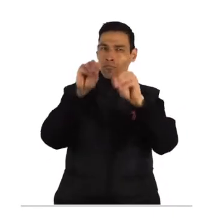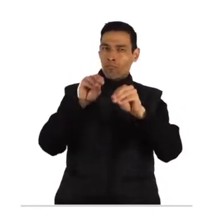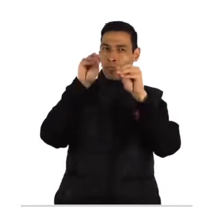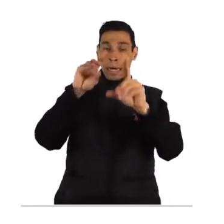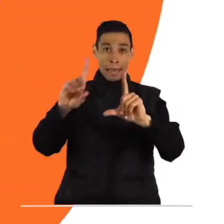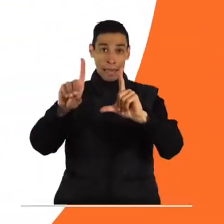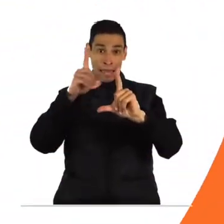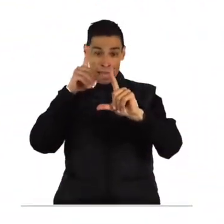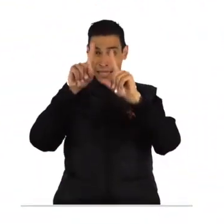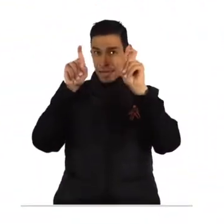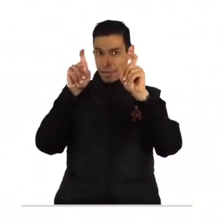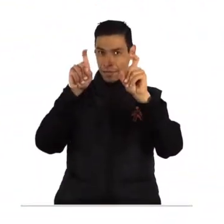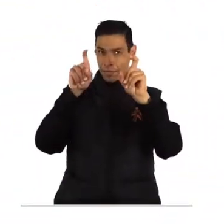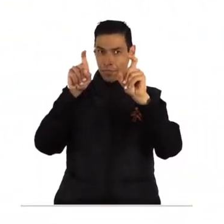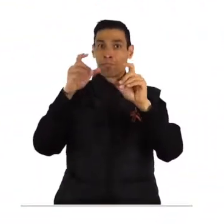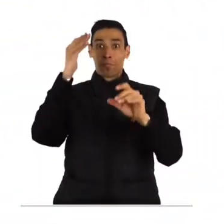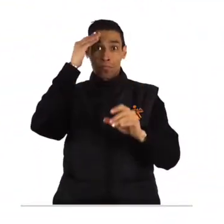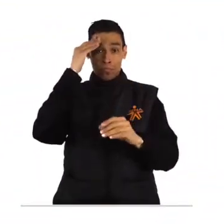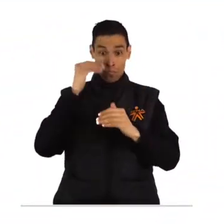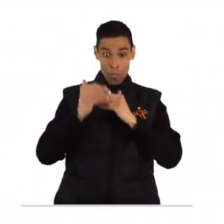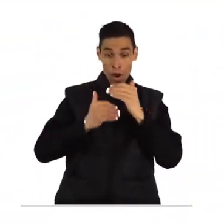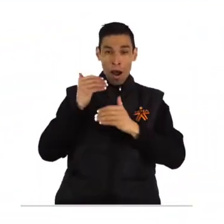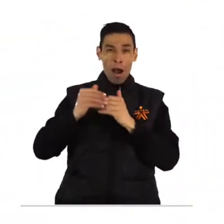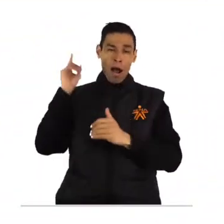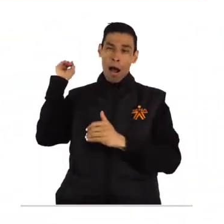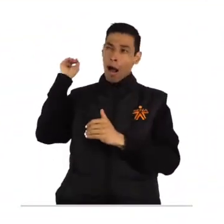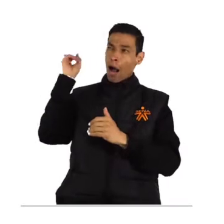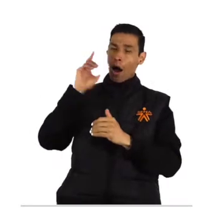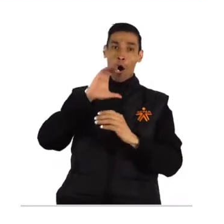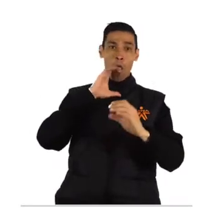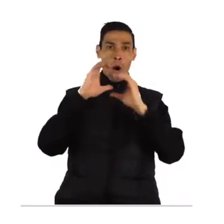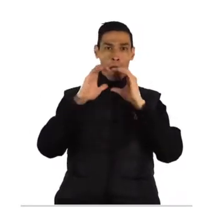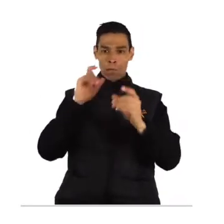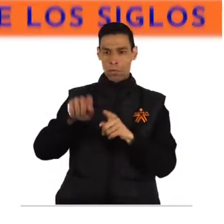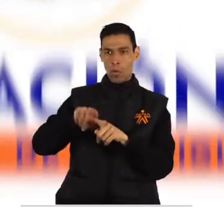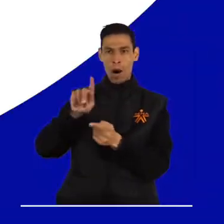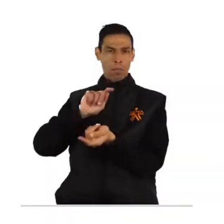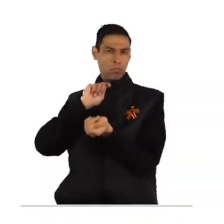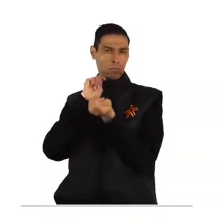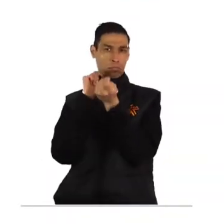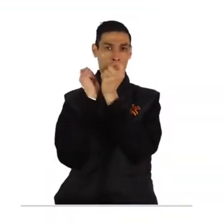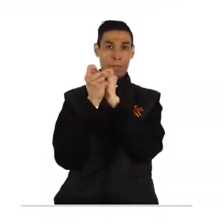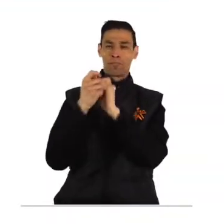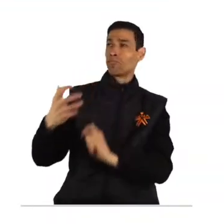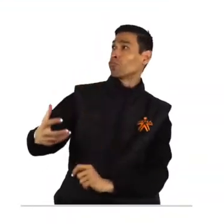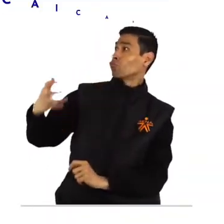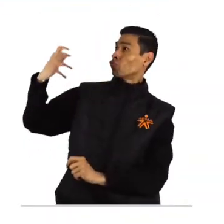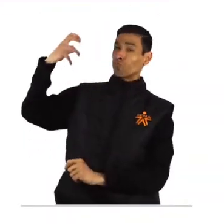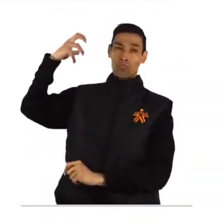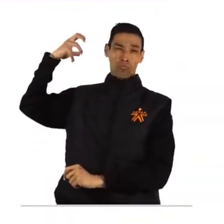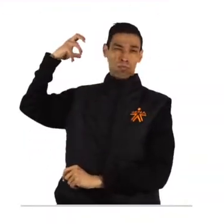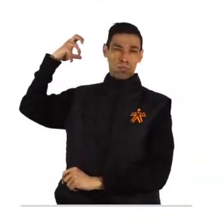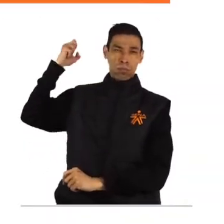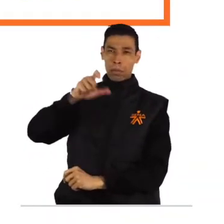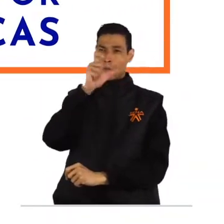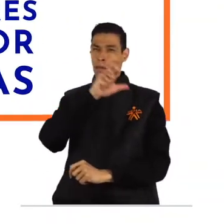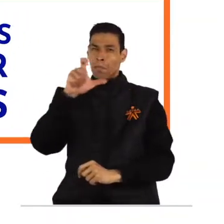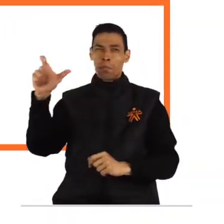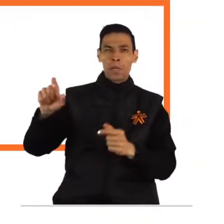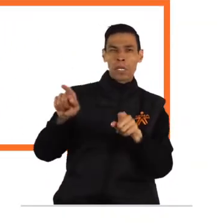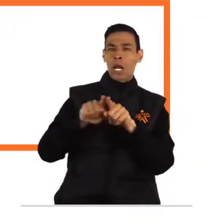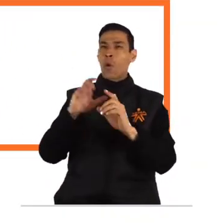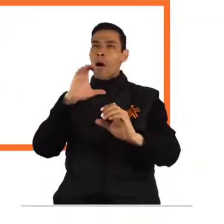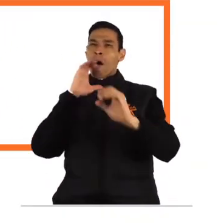digital la comunicación ha evolucionado con el pasar de los siglos desde aquellos tiempos en los que los hombres se